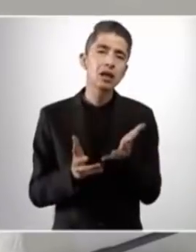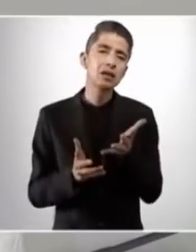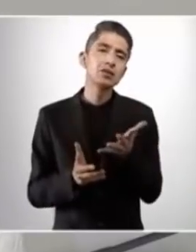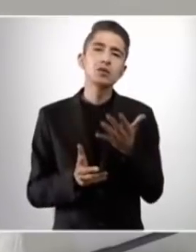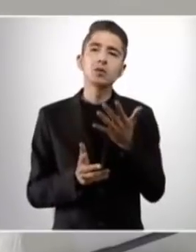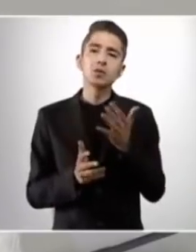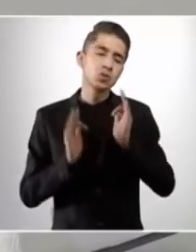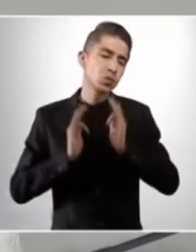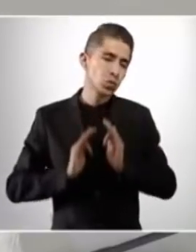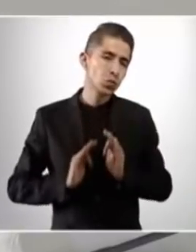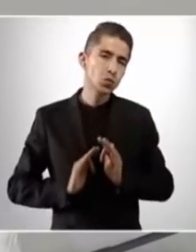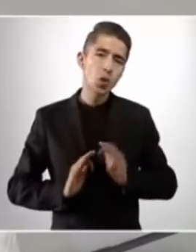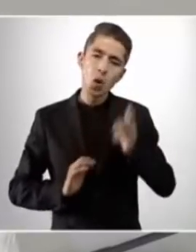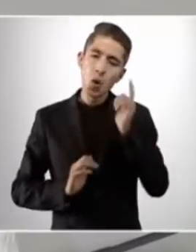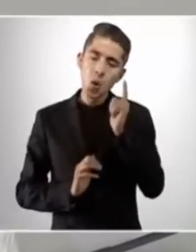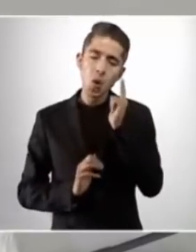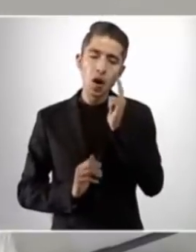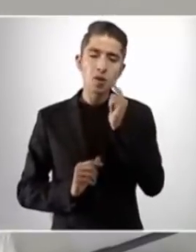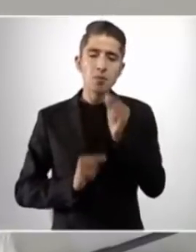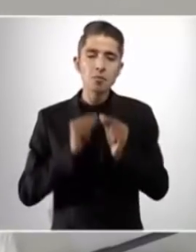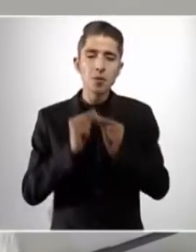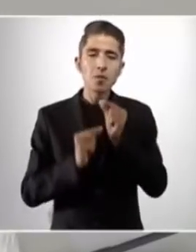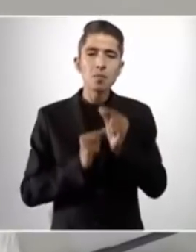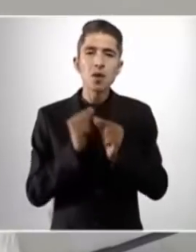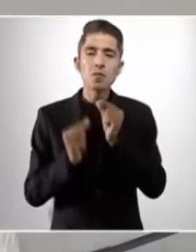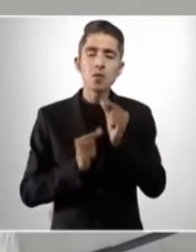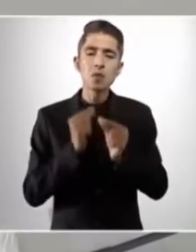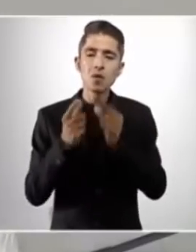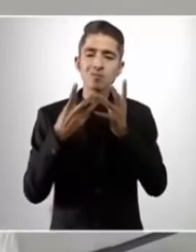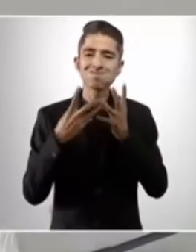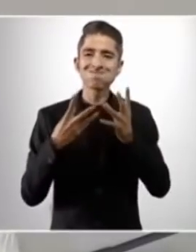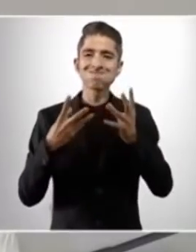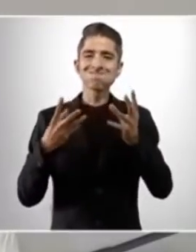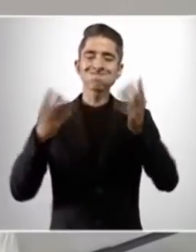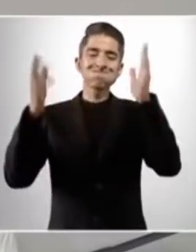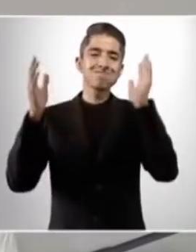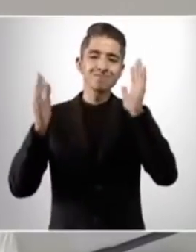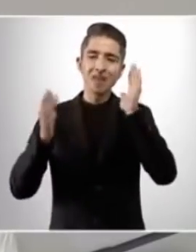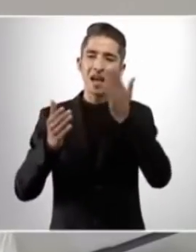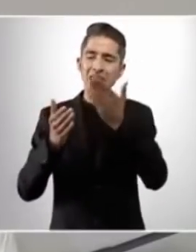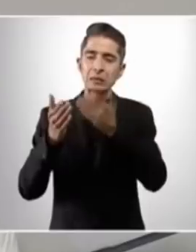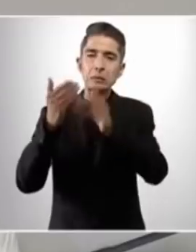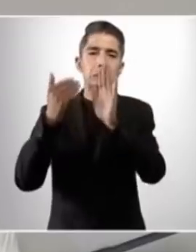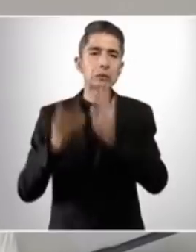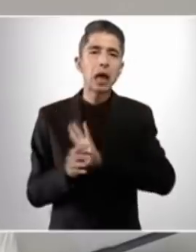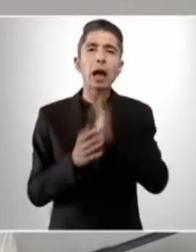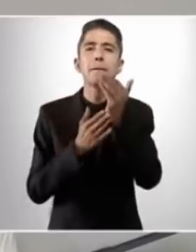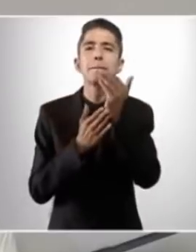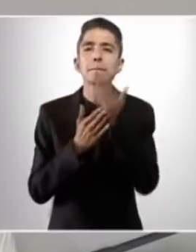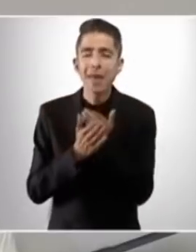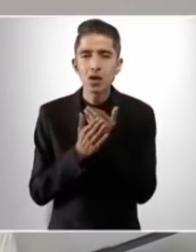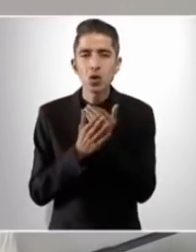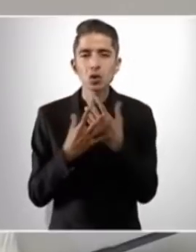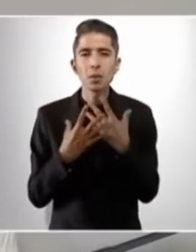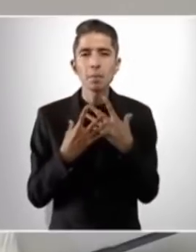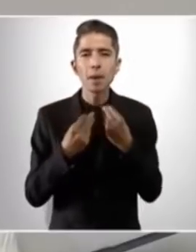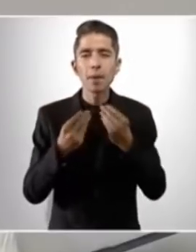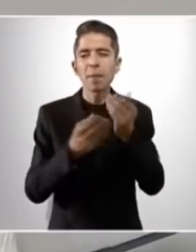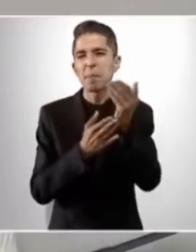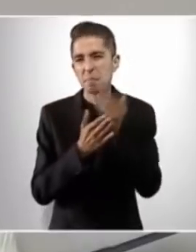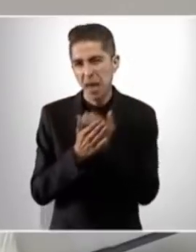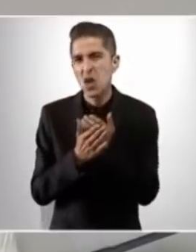logrado, ya vamos saliendo, ya son menos los contagios